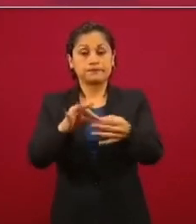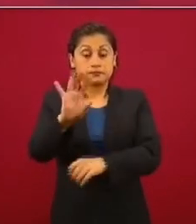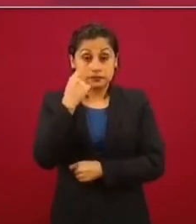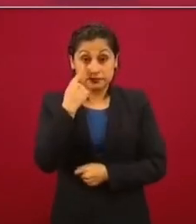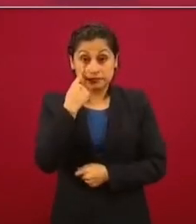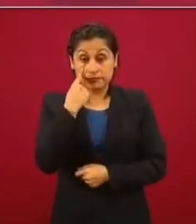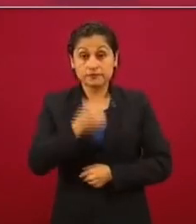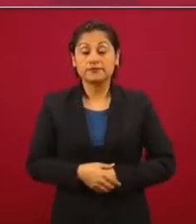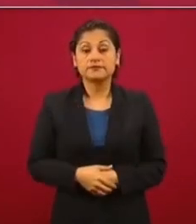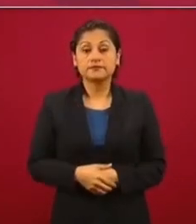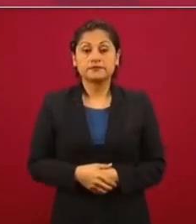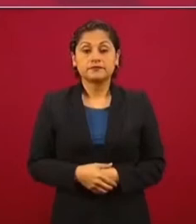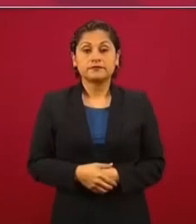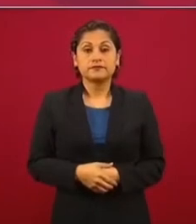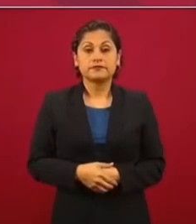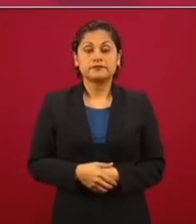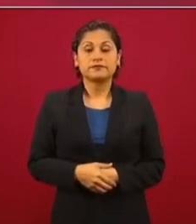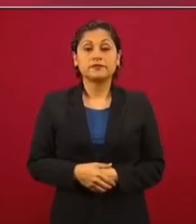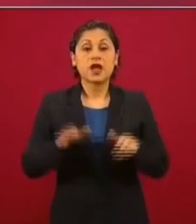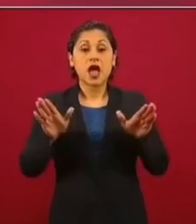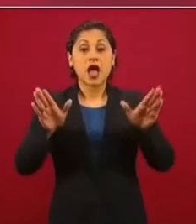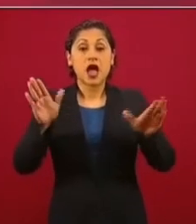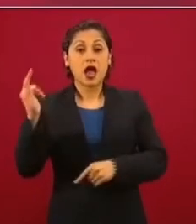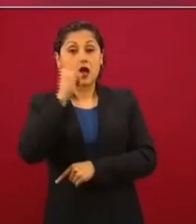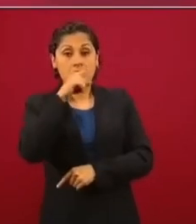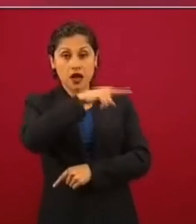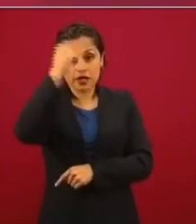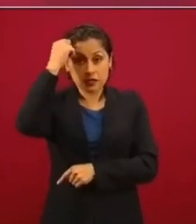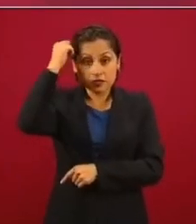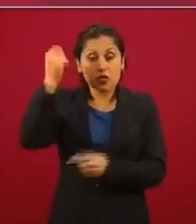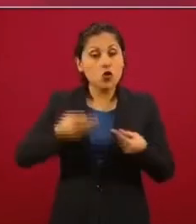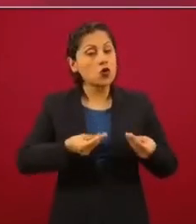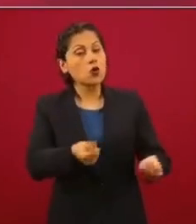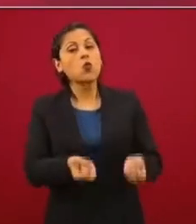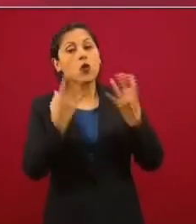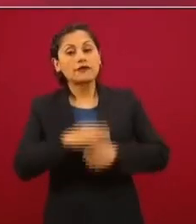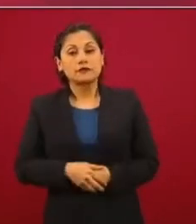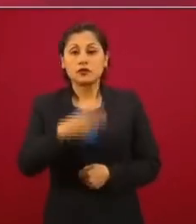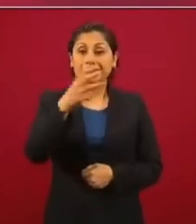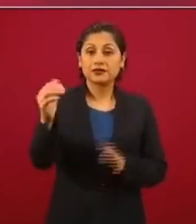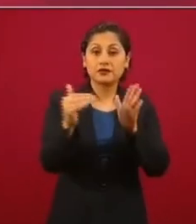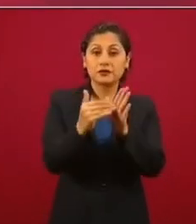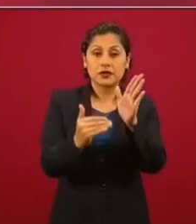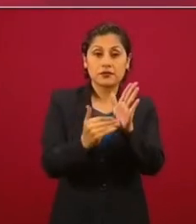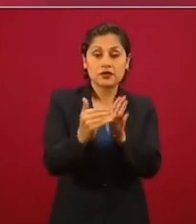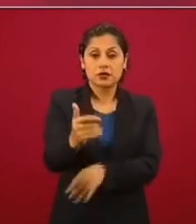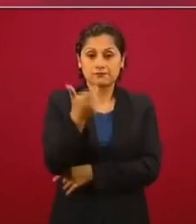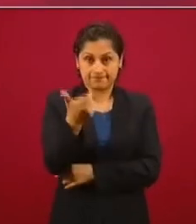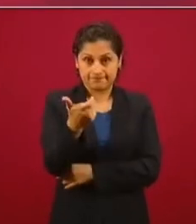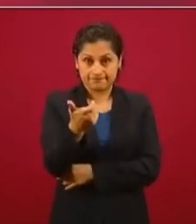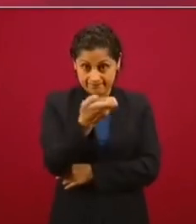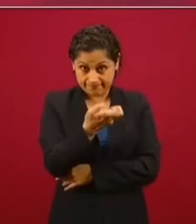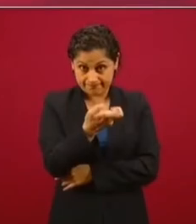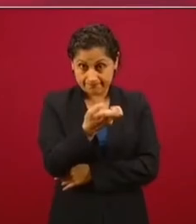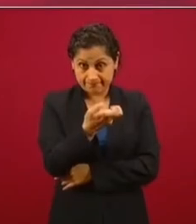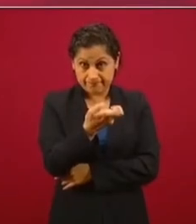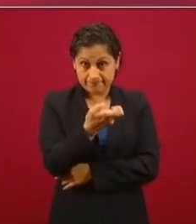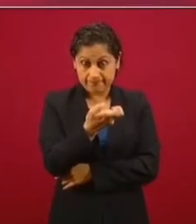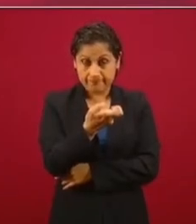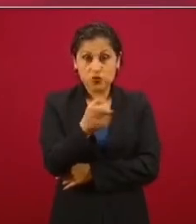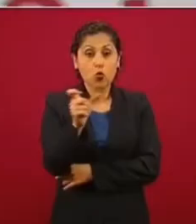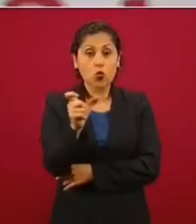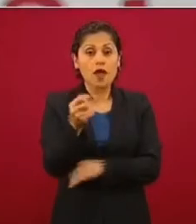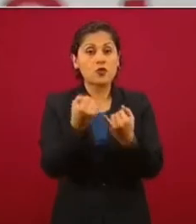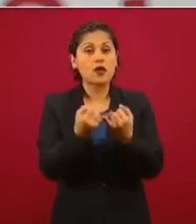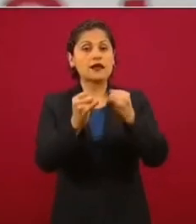¿cuánto nos iba a costar el aeropuerto de Texcoco? 300 mil millones de pesos. ¿Cuándo lo iban a